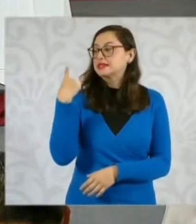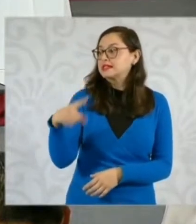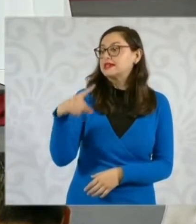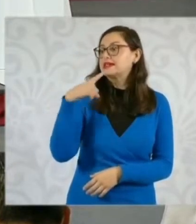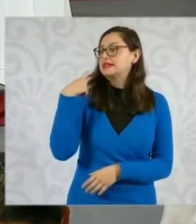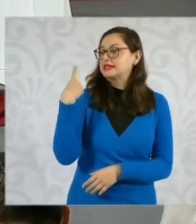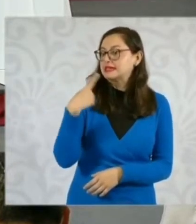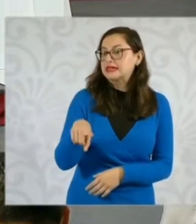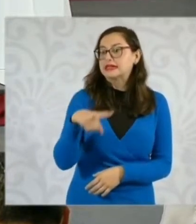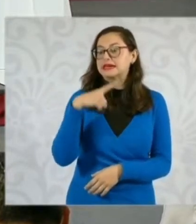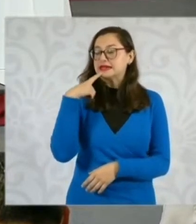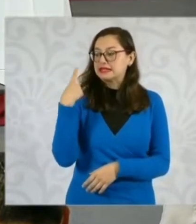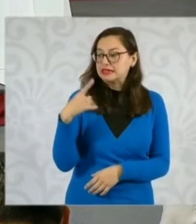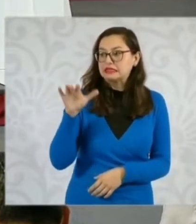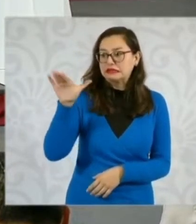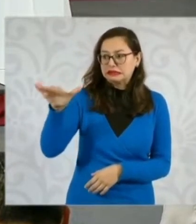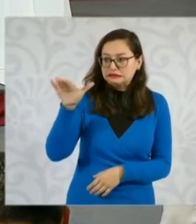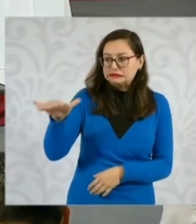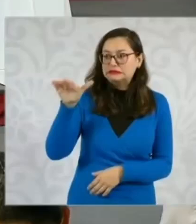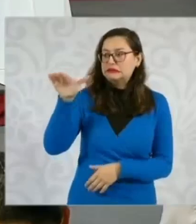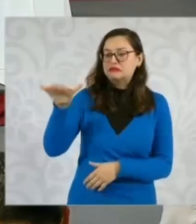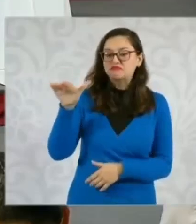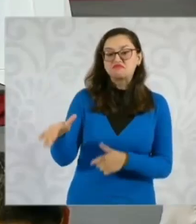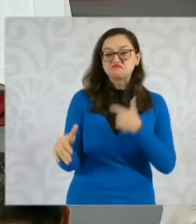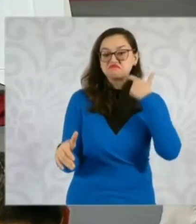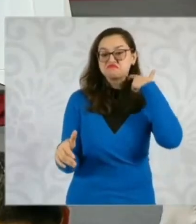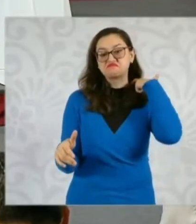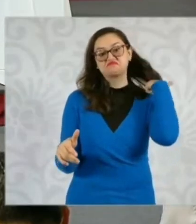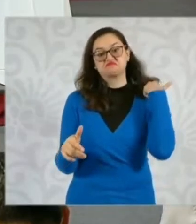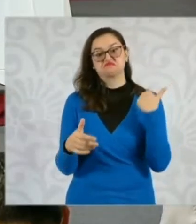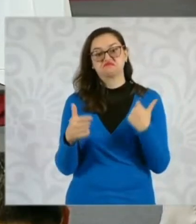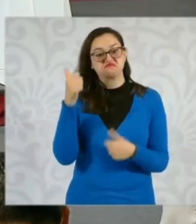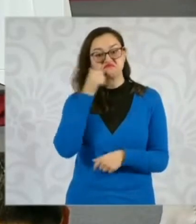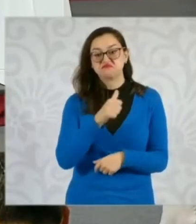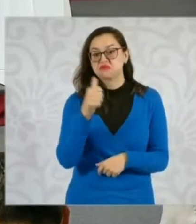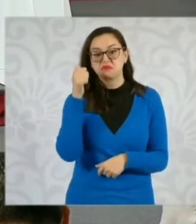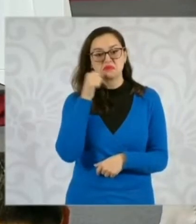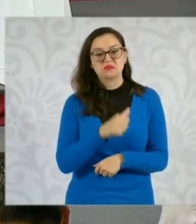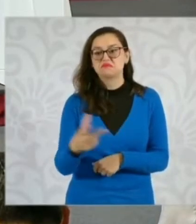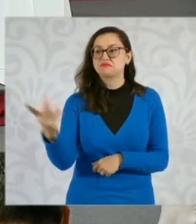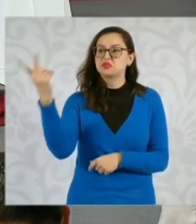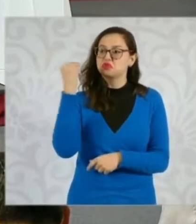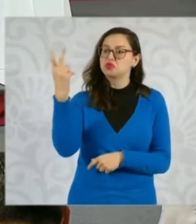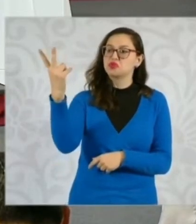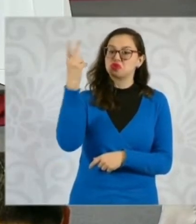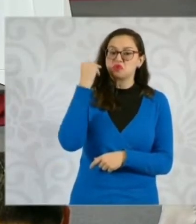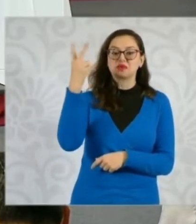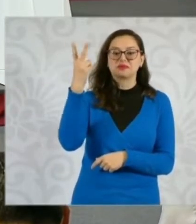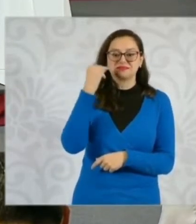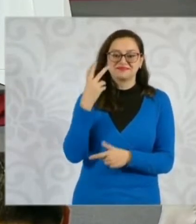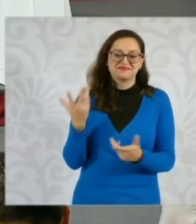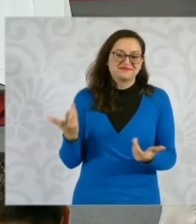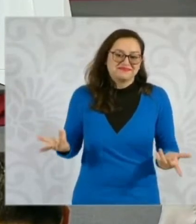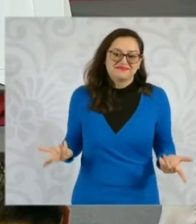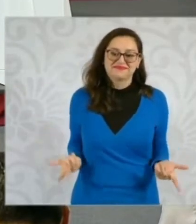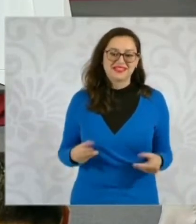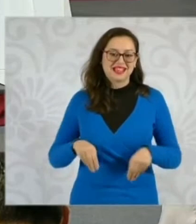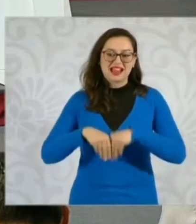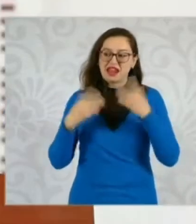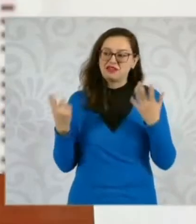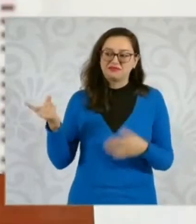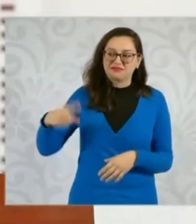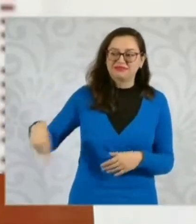recursos de revisión y siempre hay una negativa porque están en